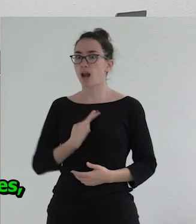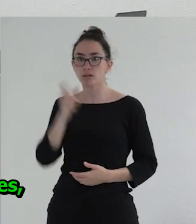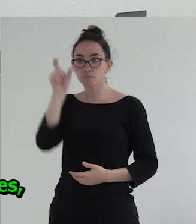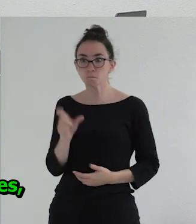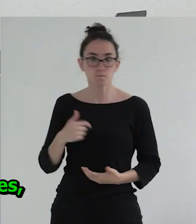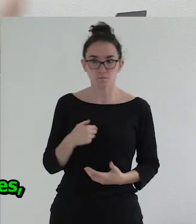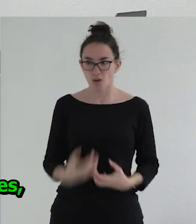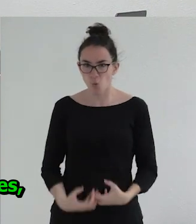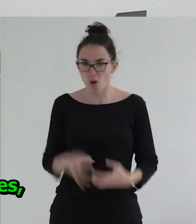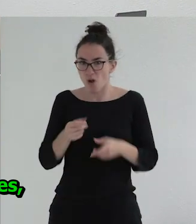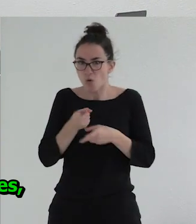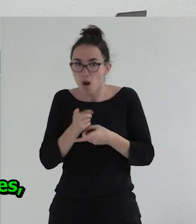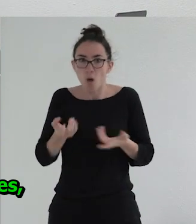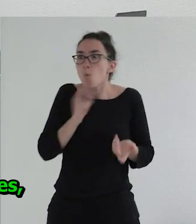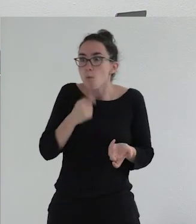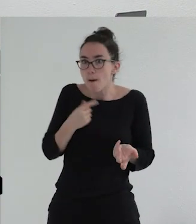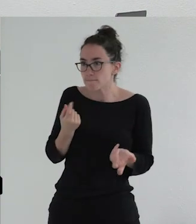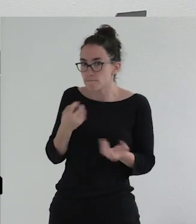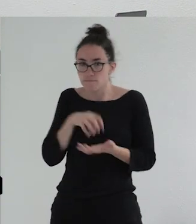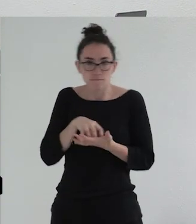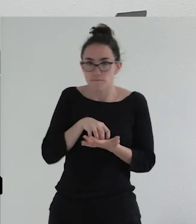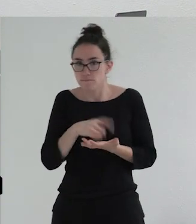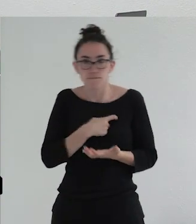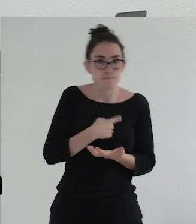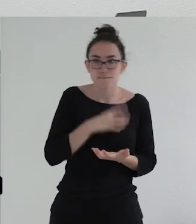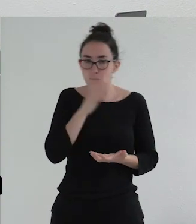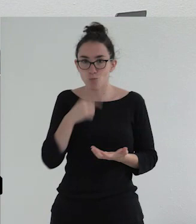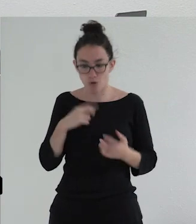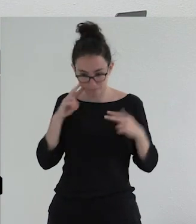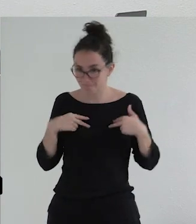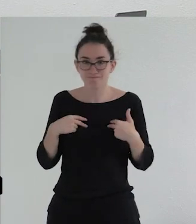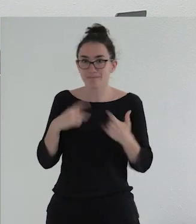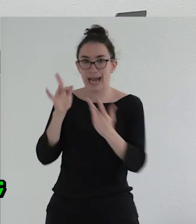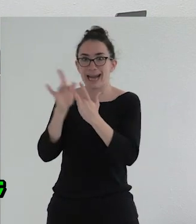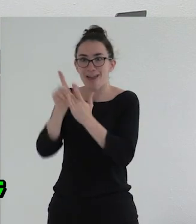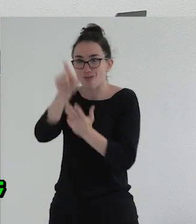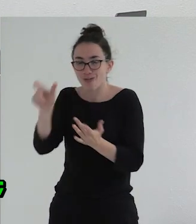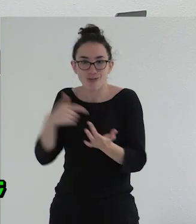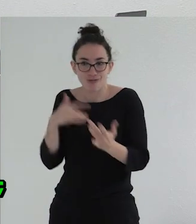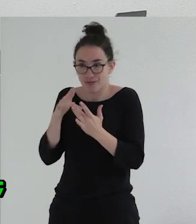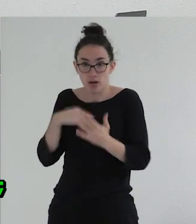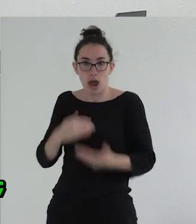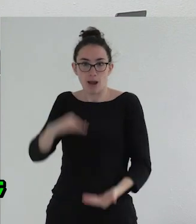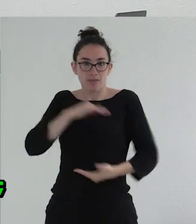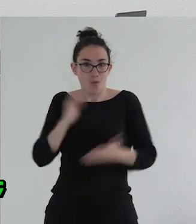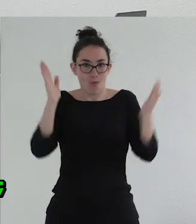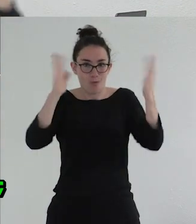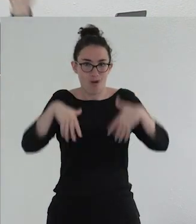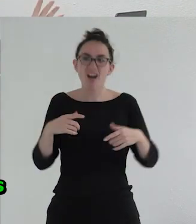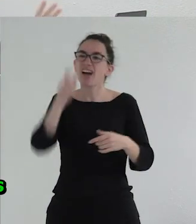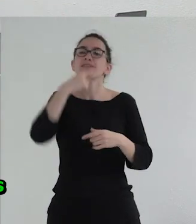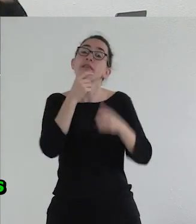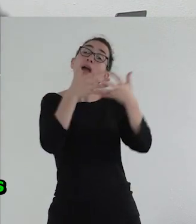sabemos cuáles son sus genitales y tenemos que preguntarlos. ¿Por qué? Porque tenemos una enorme incapacidad para relacionarnos a esto que nos gusta tanto de si todos somos personas.